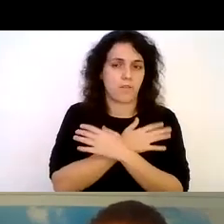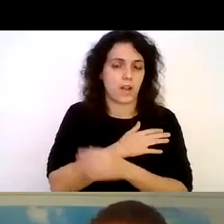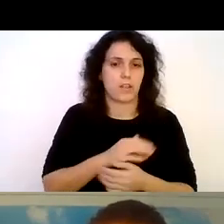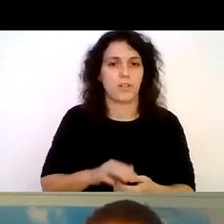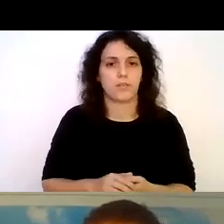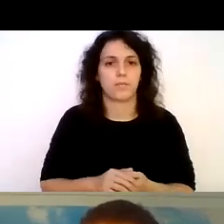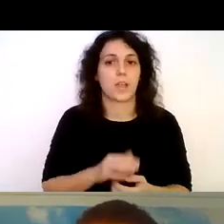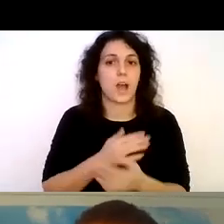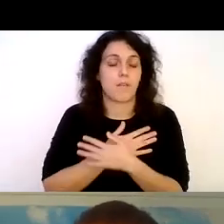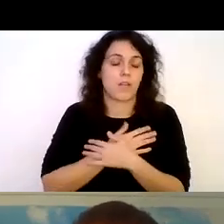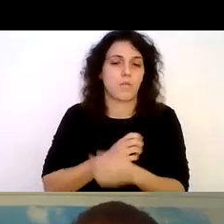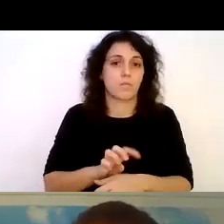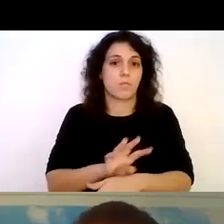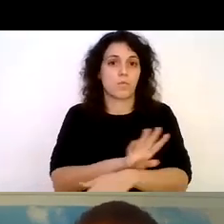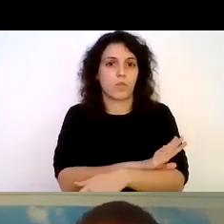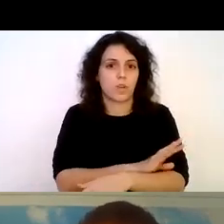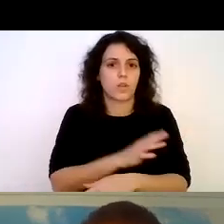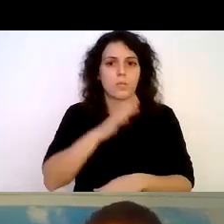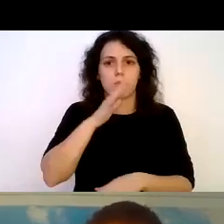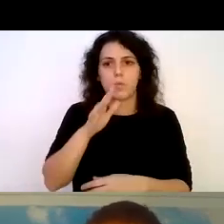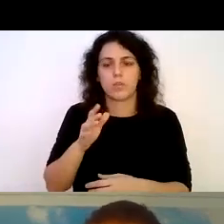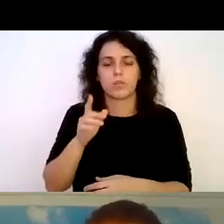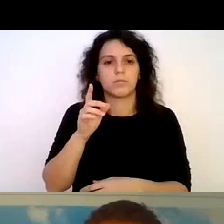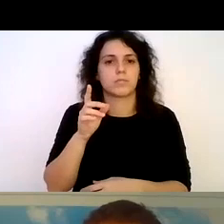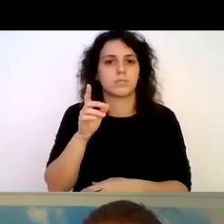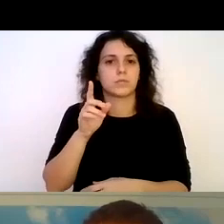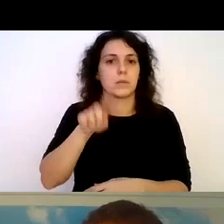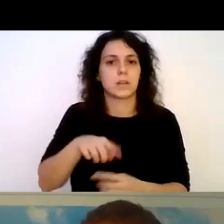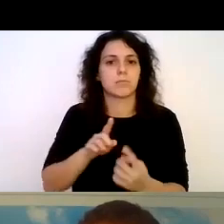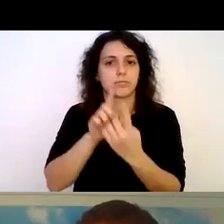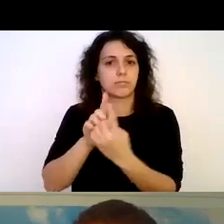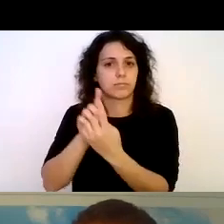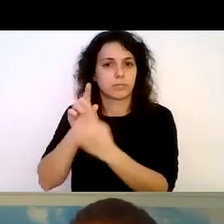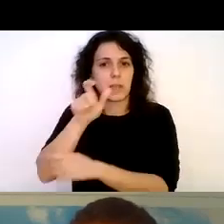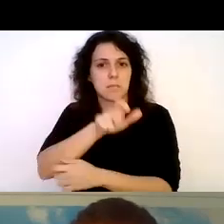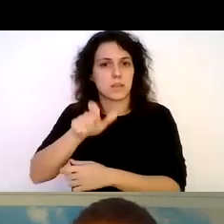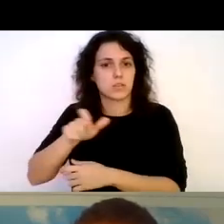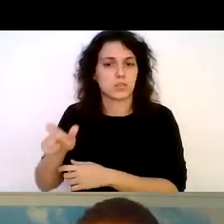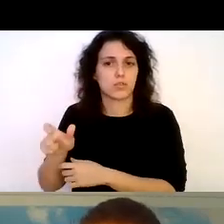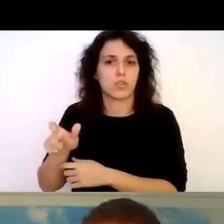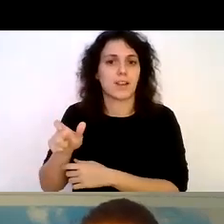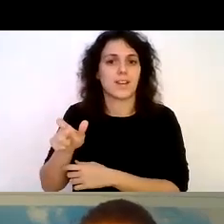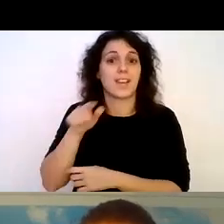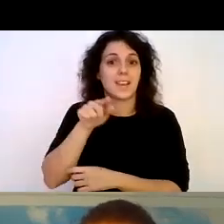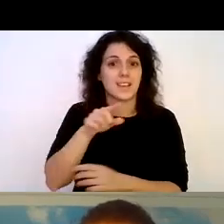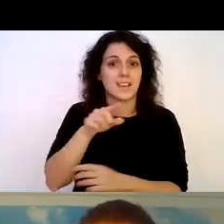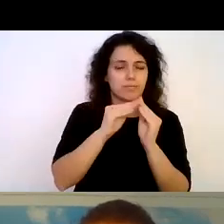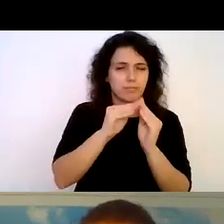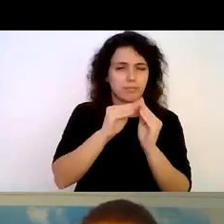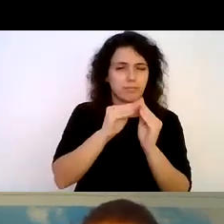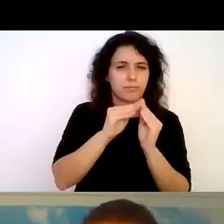muy emocionado también por reencontrarme con personas que fueron parte de este desarrollo como